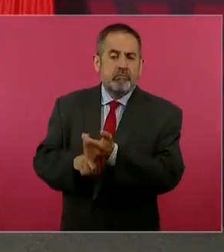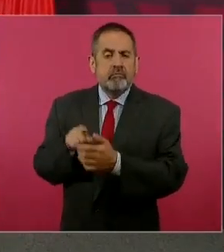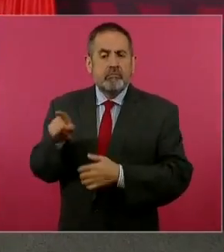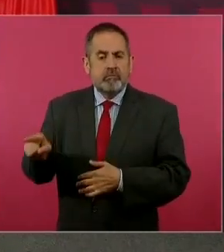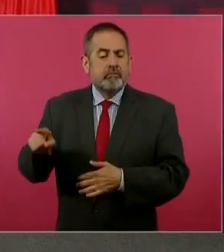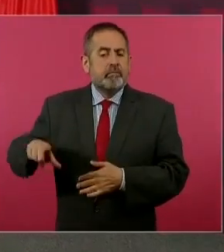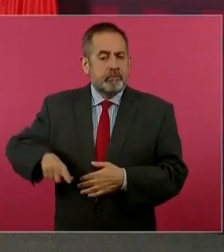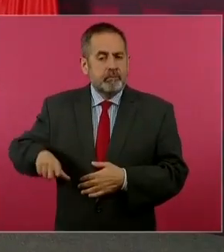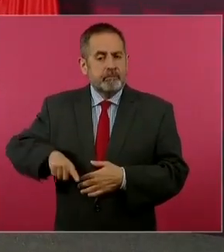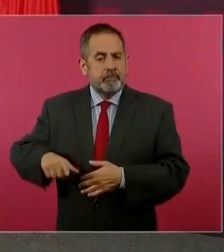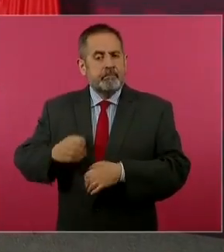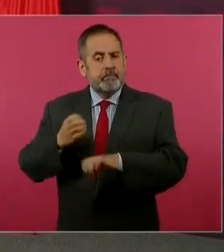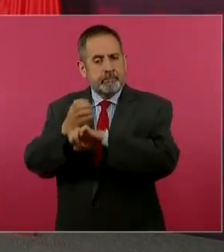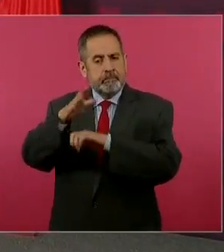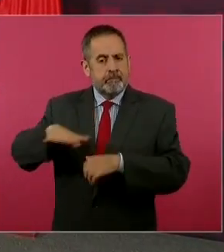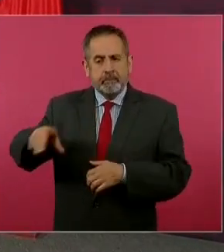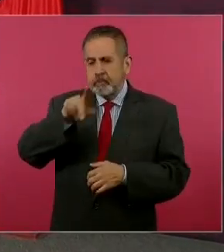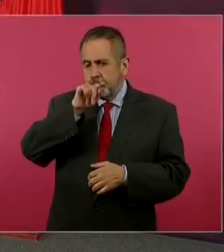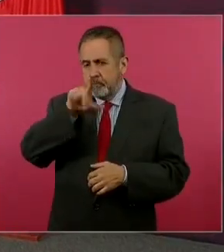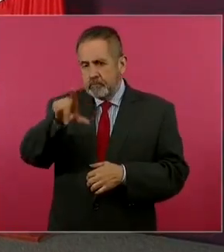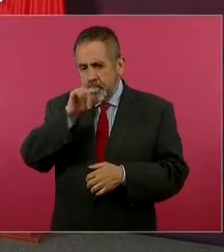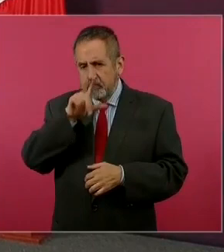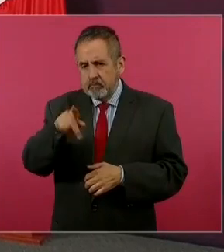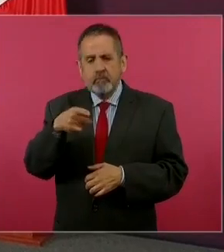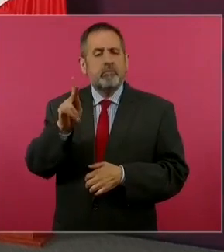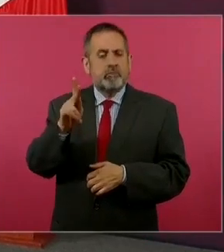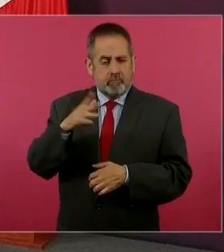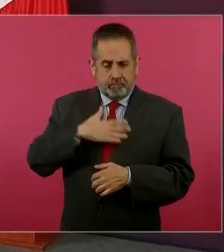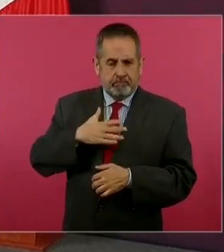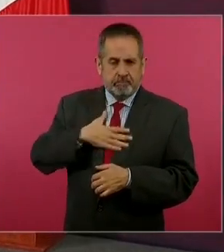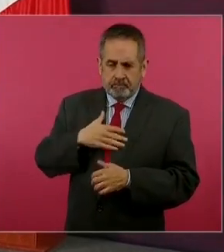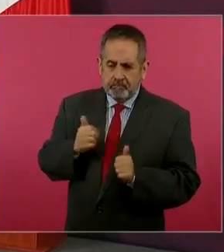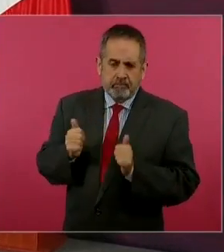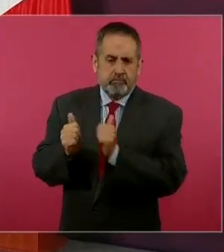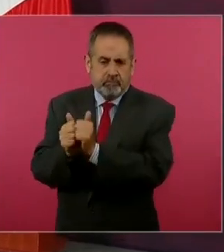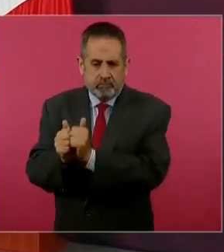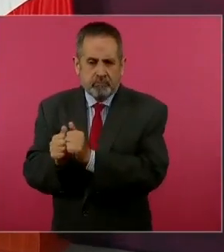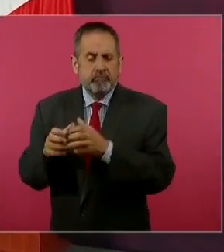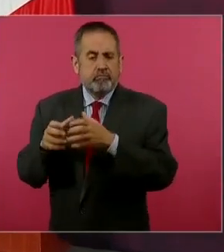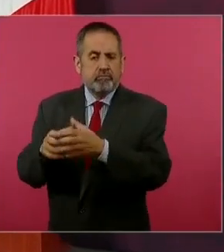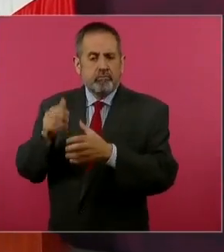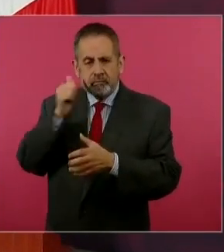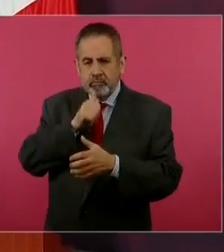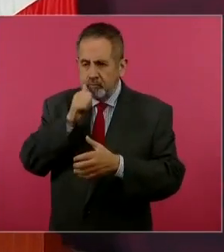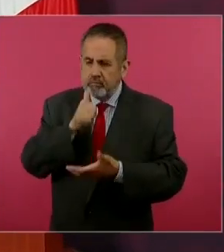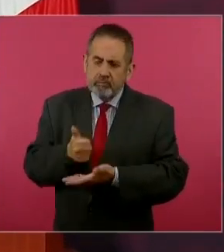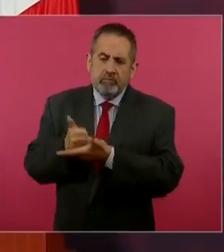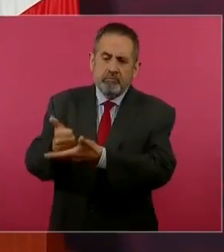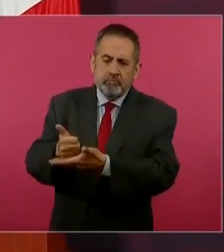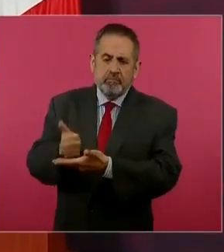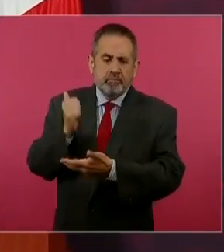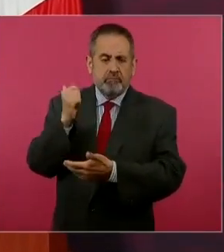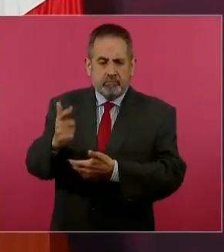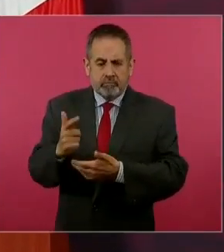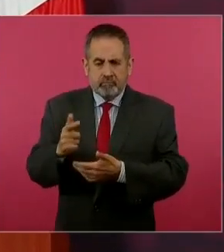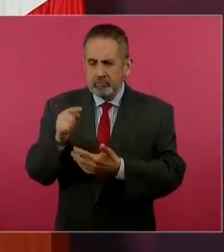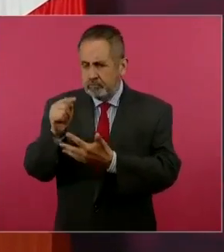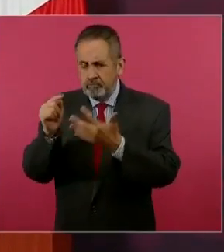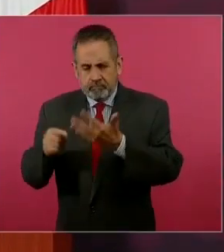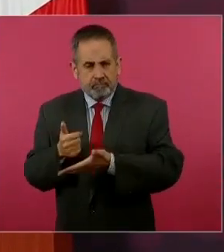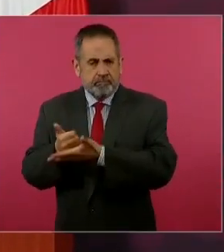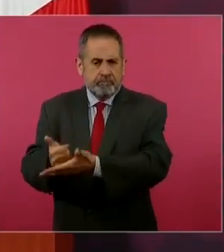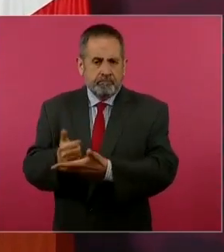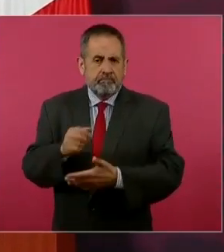gobierno del estado de Jalisco, pero nosotros siempre ayudamos en todos estos